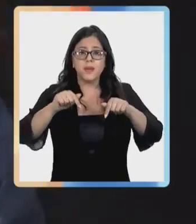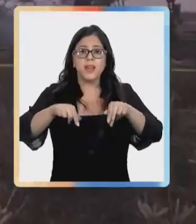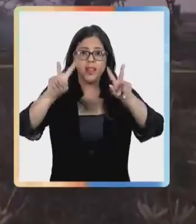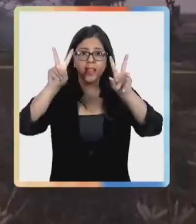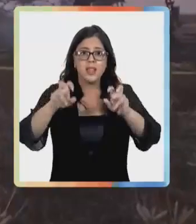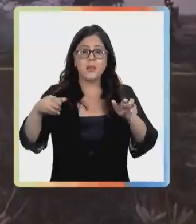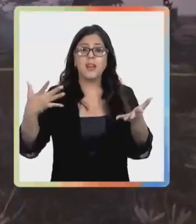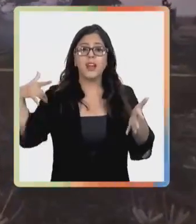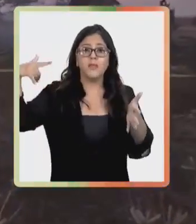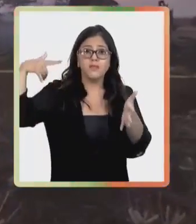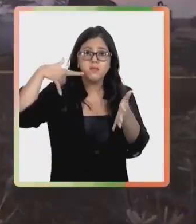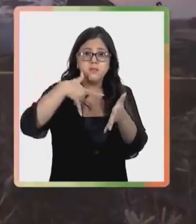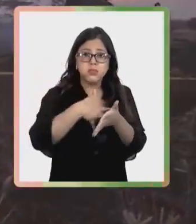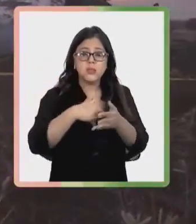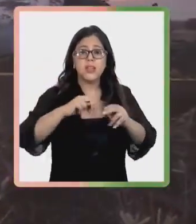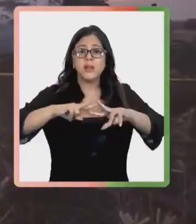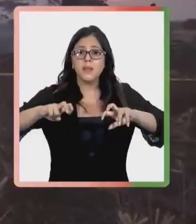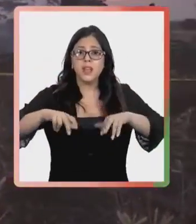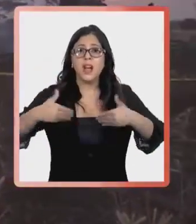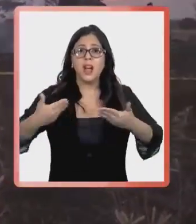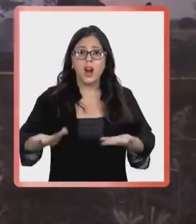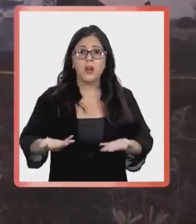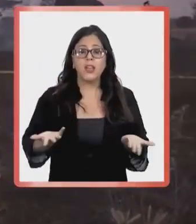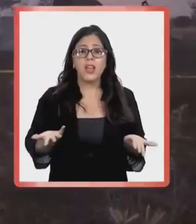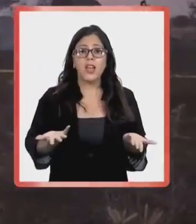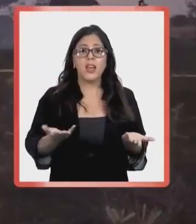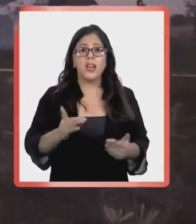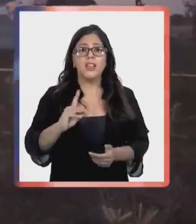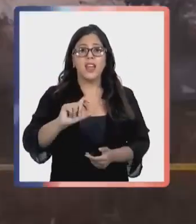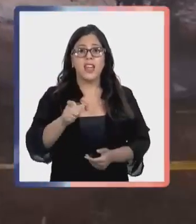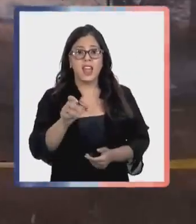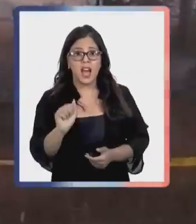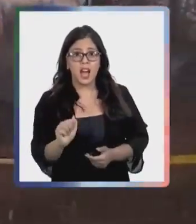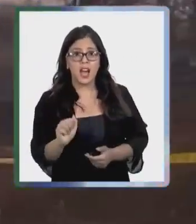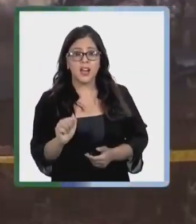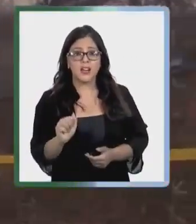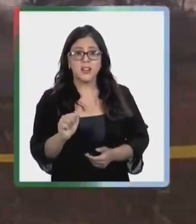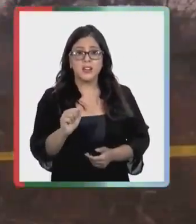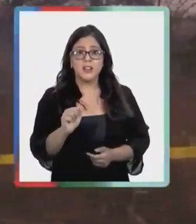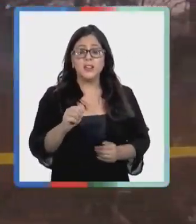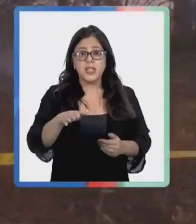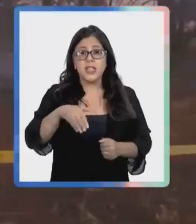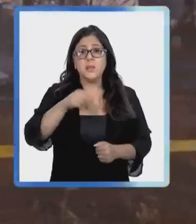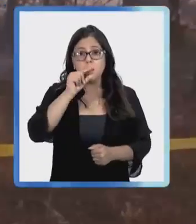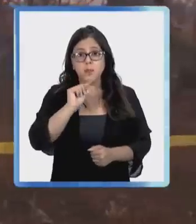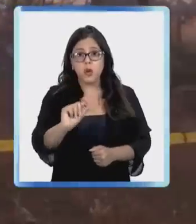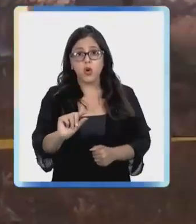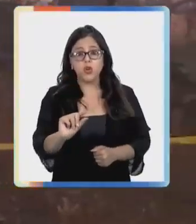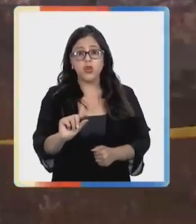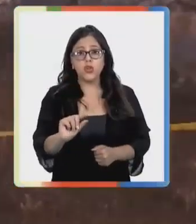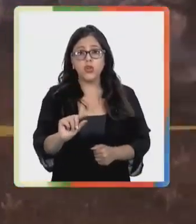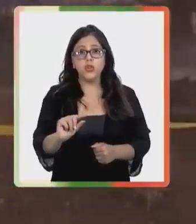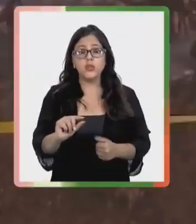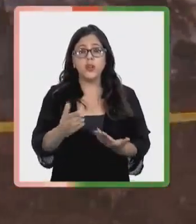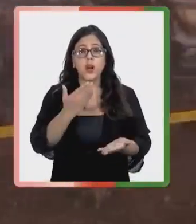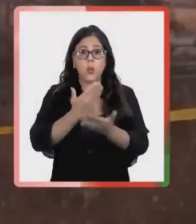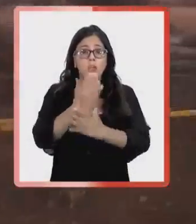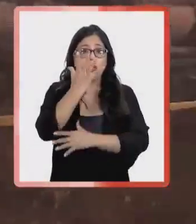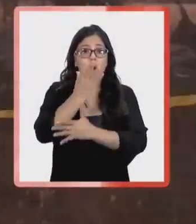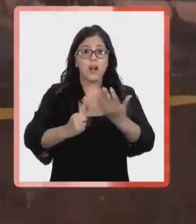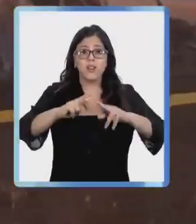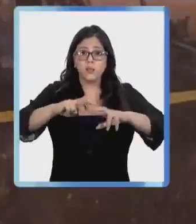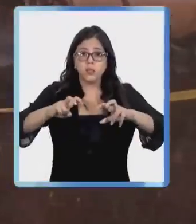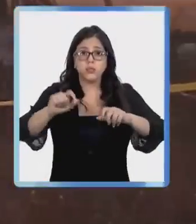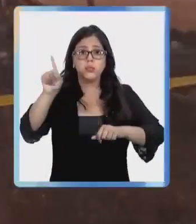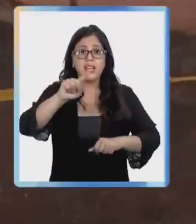tema. El accidente aéreo es investigado por la Dirección General de Aeronáutica Civil. En las próximas horas, finalizados los